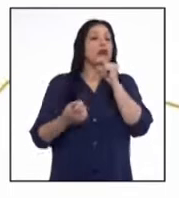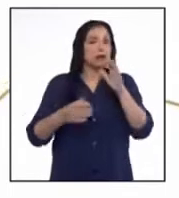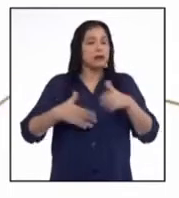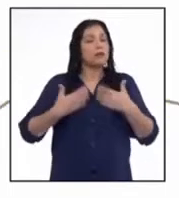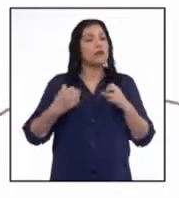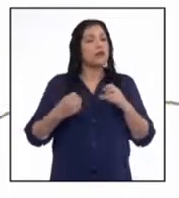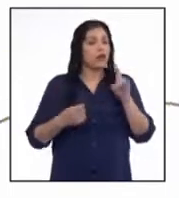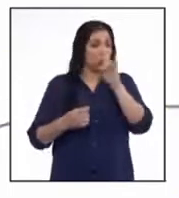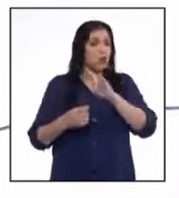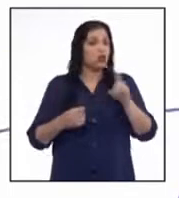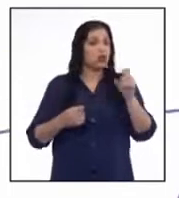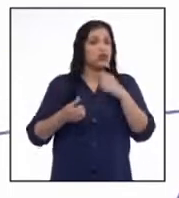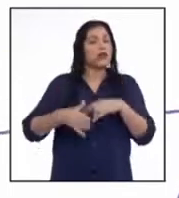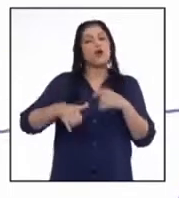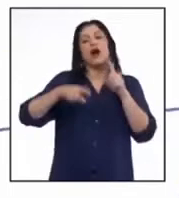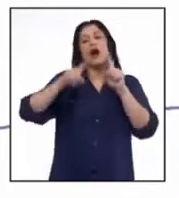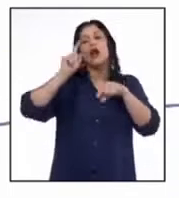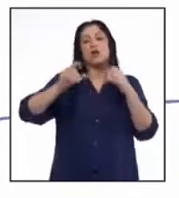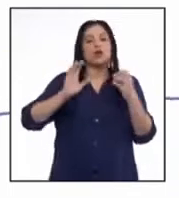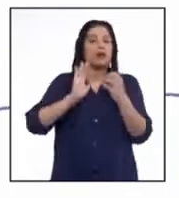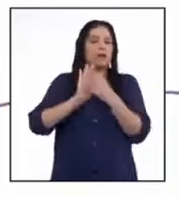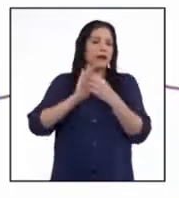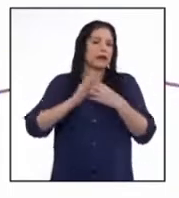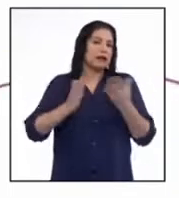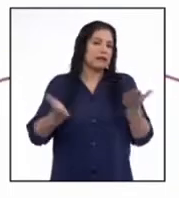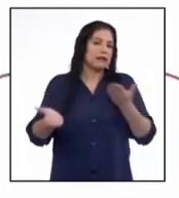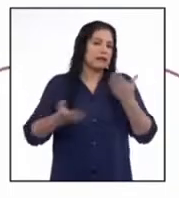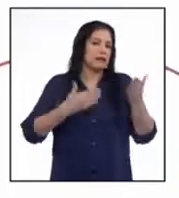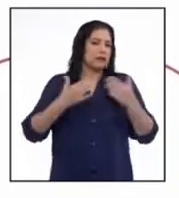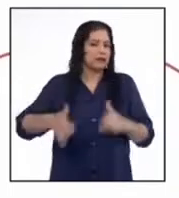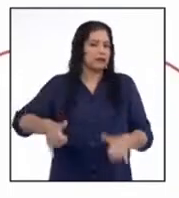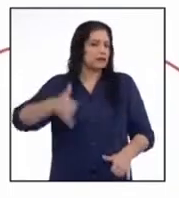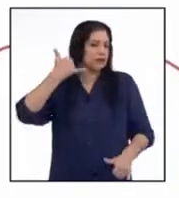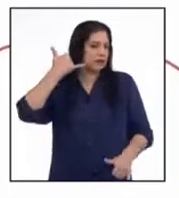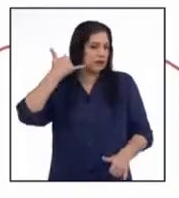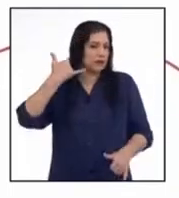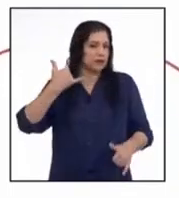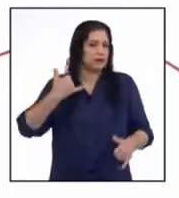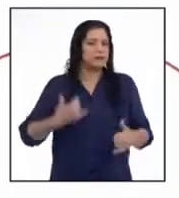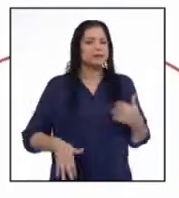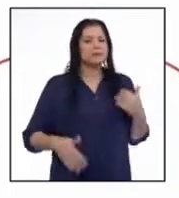adquirió con determinada empresa de servicio telefónico móvil.